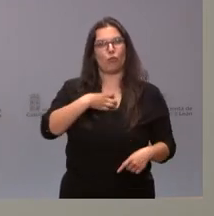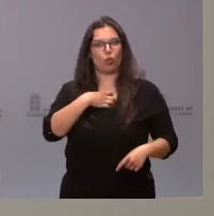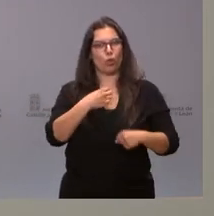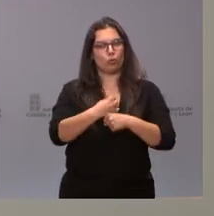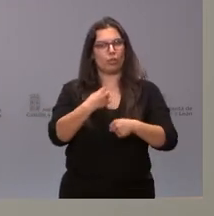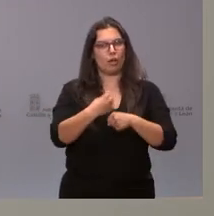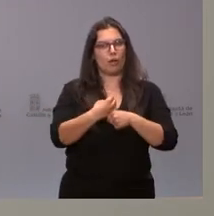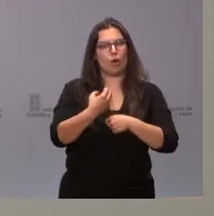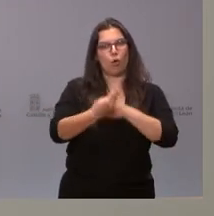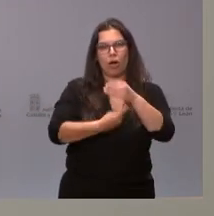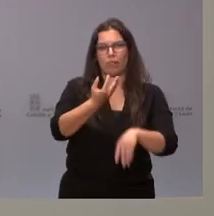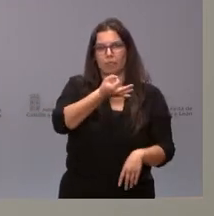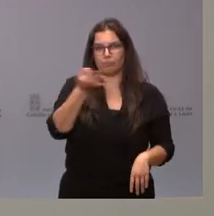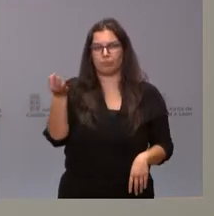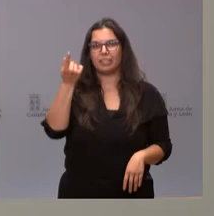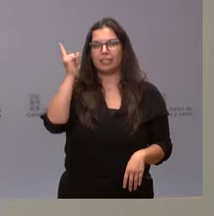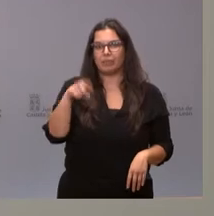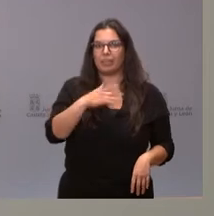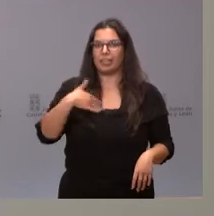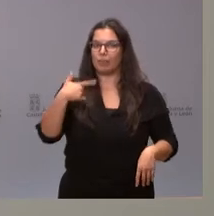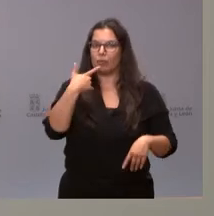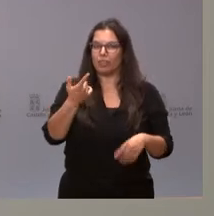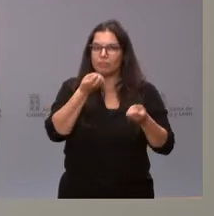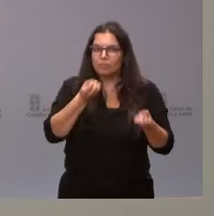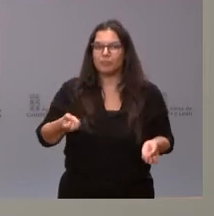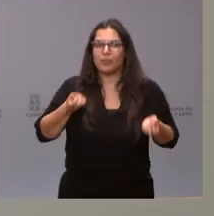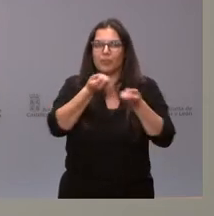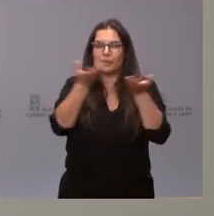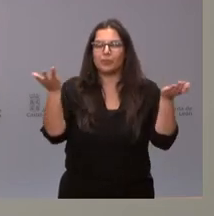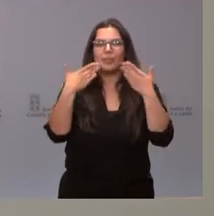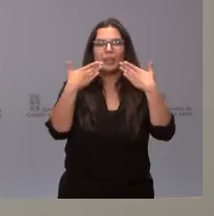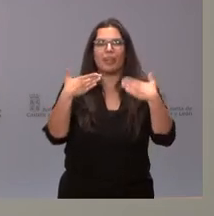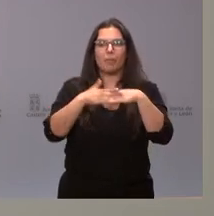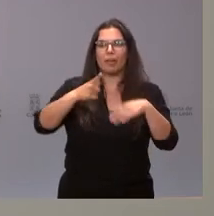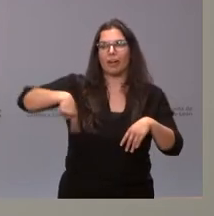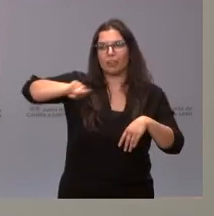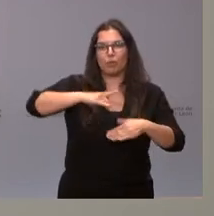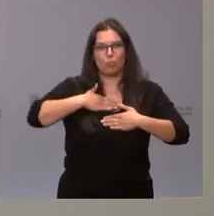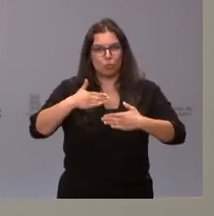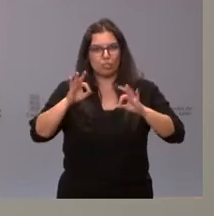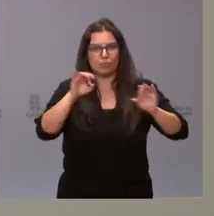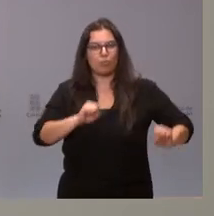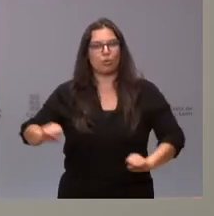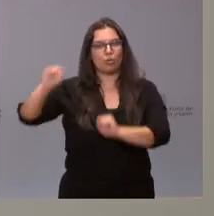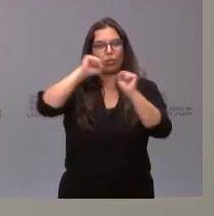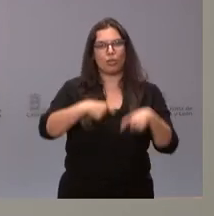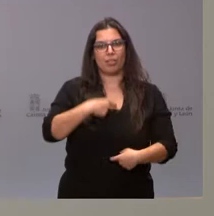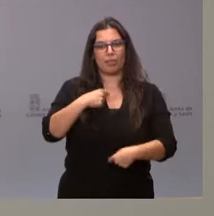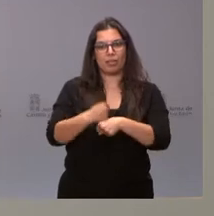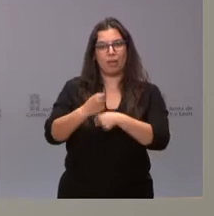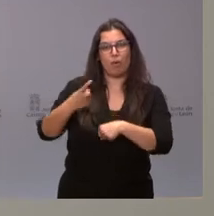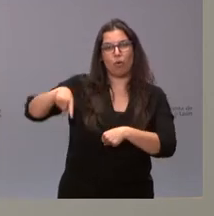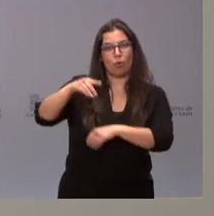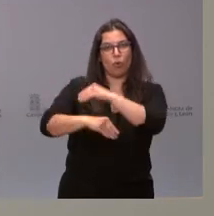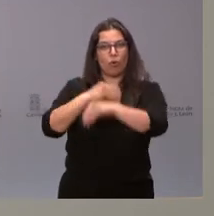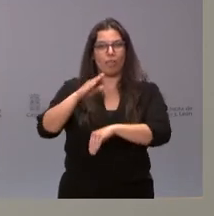y de sus funciones. Desde aquí queremos también mostrar nuestro agradecimiento al personal voluntario de Protección Civil, a la tarea que realizan en beneficio del